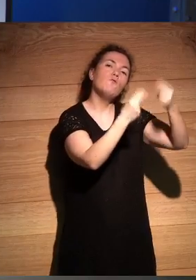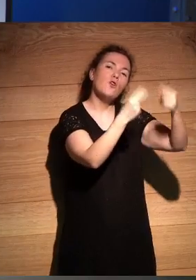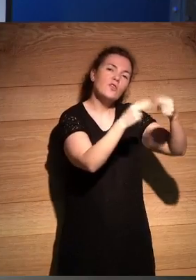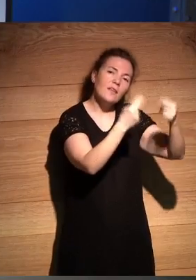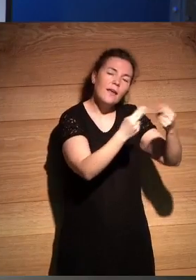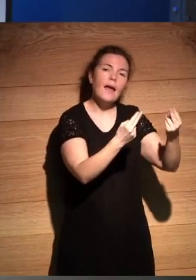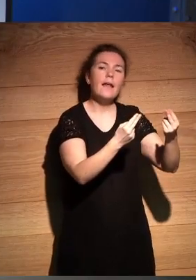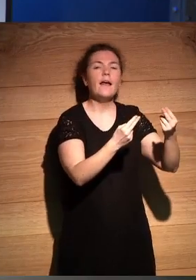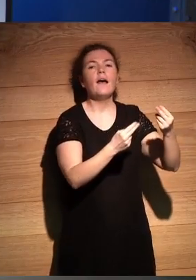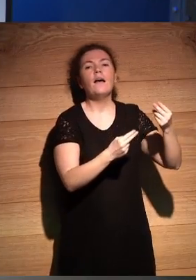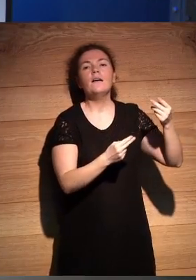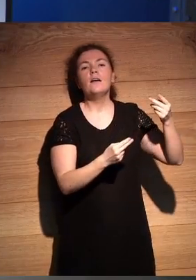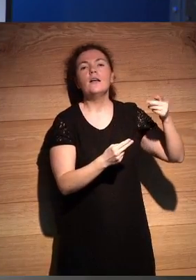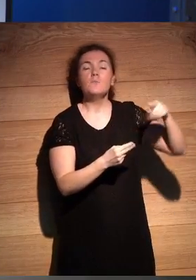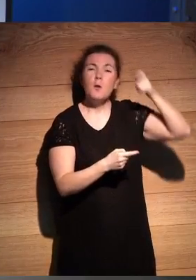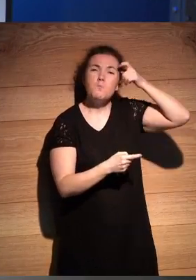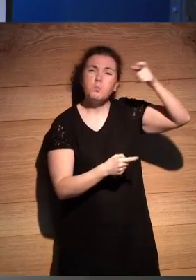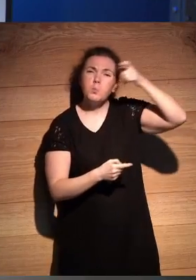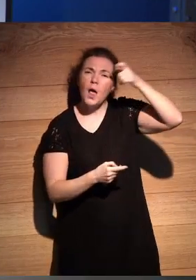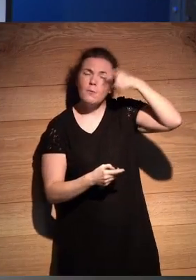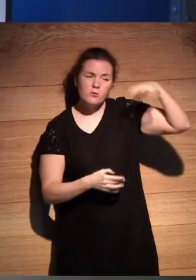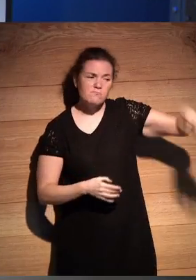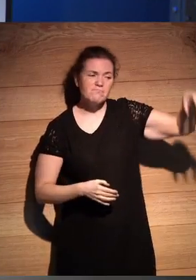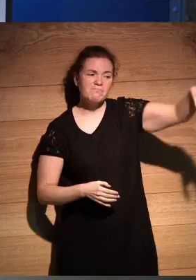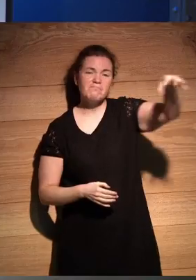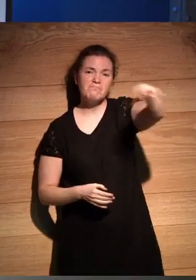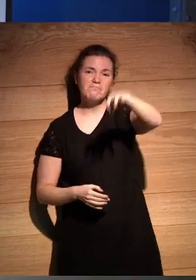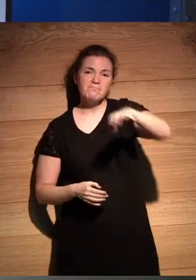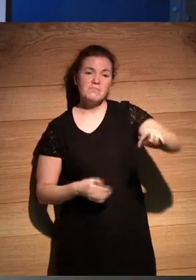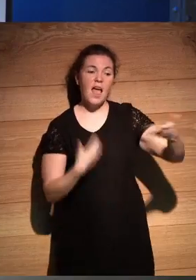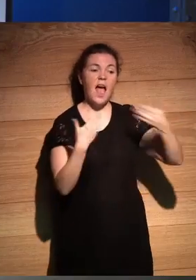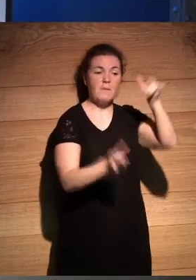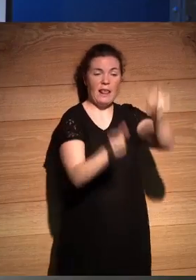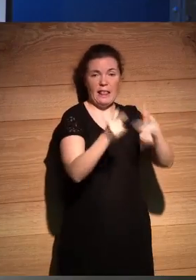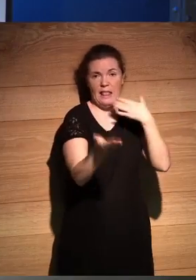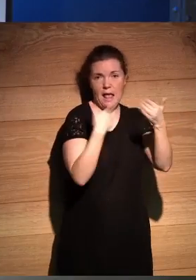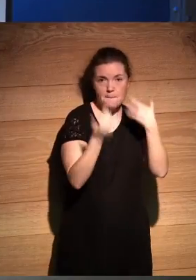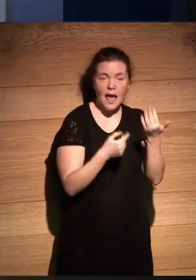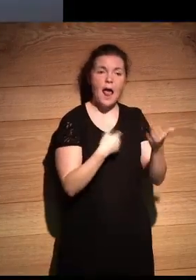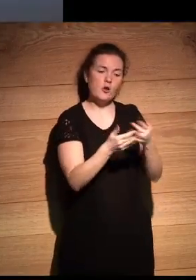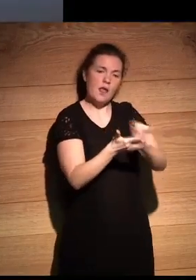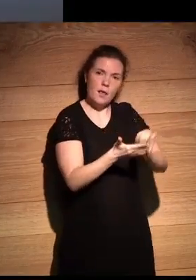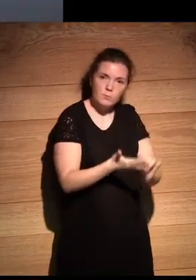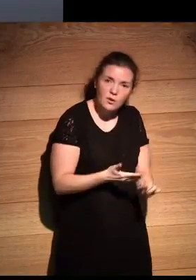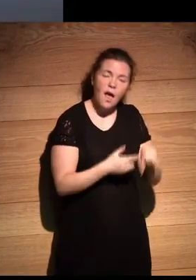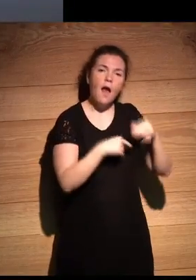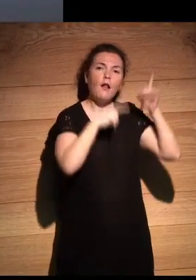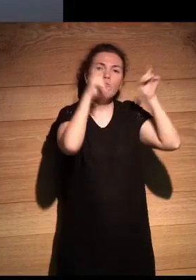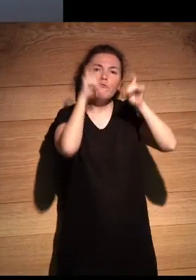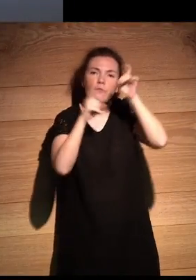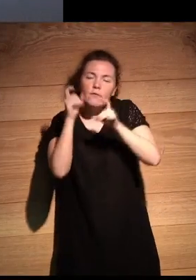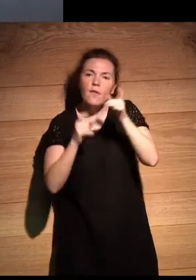recorrer los pueblos, a hablar con gente, a tomar notas, a hacer fotografías,